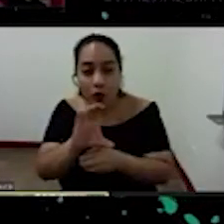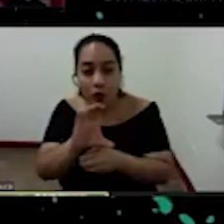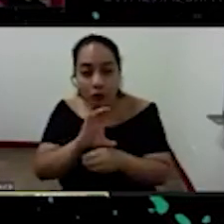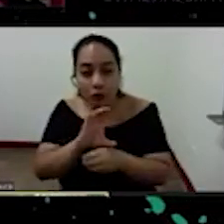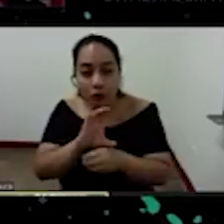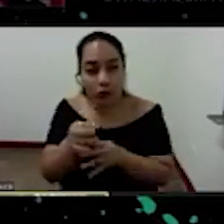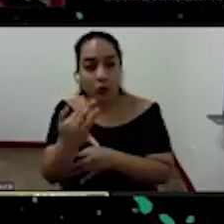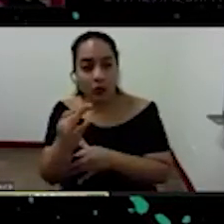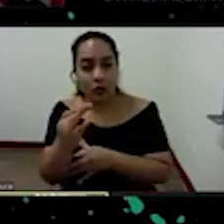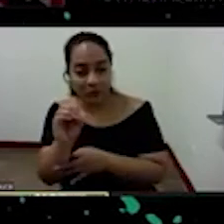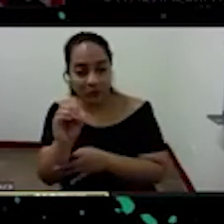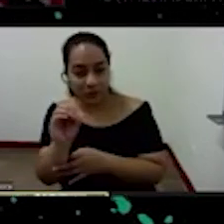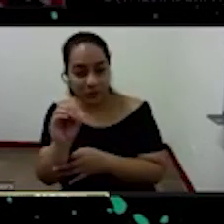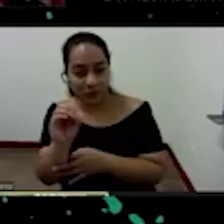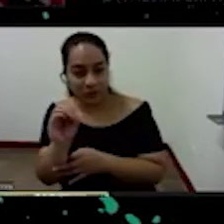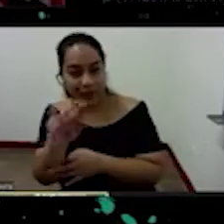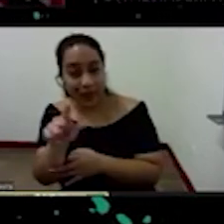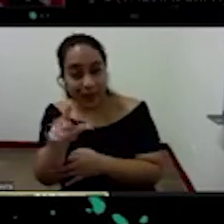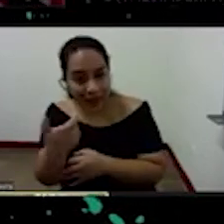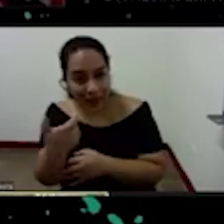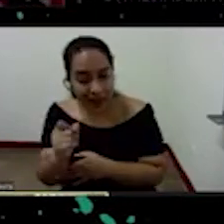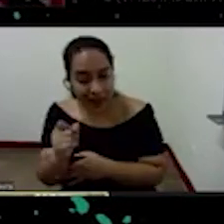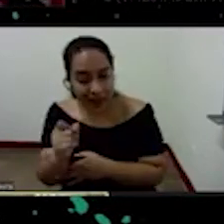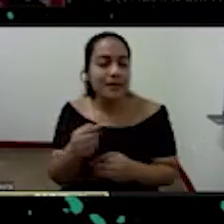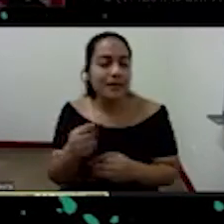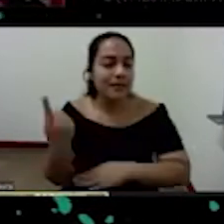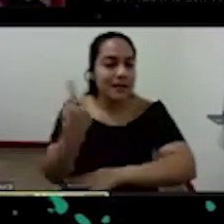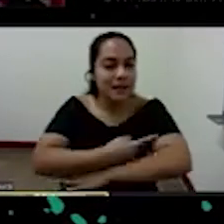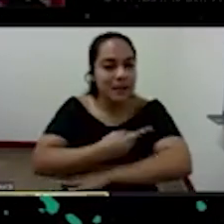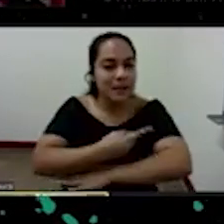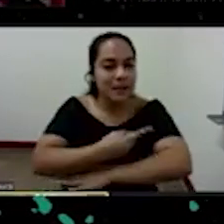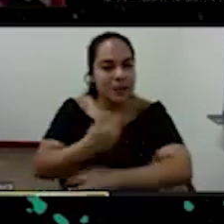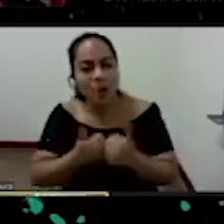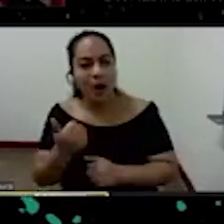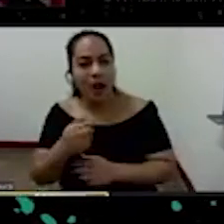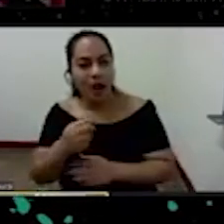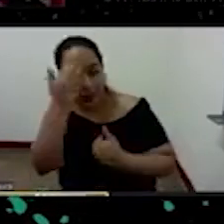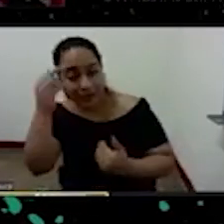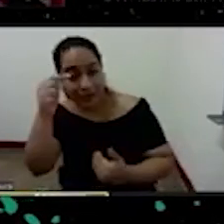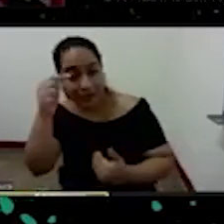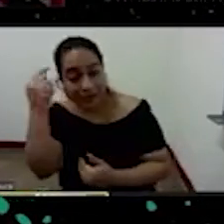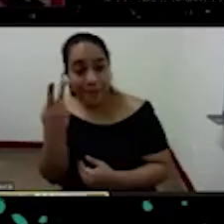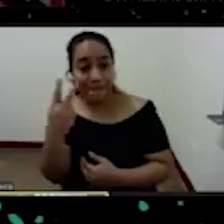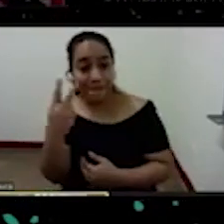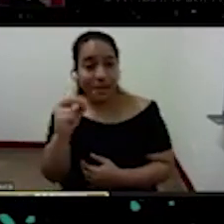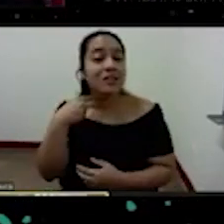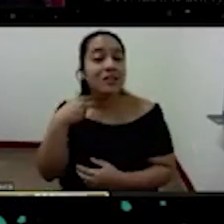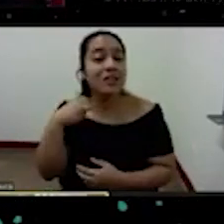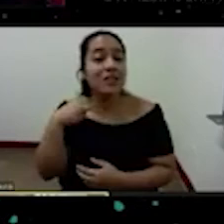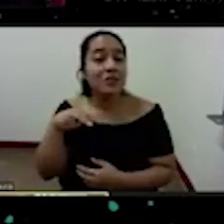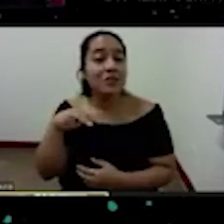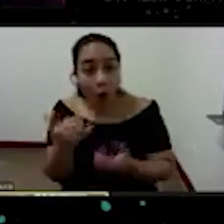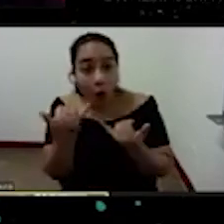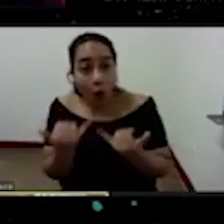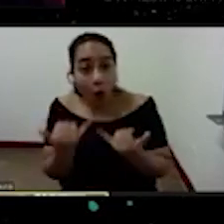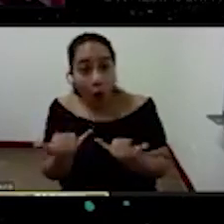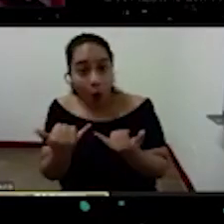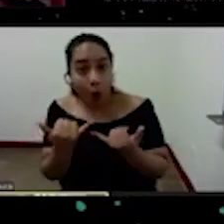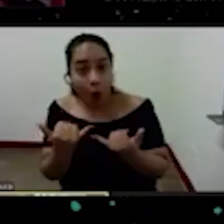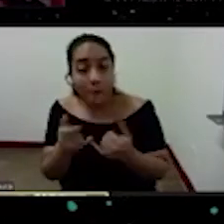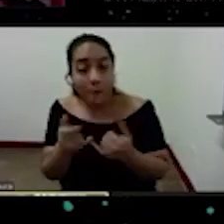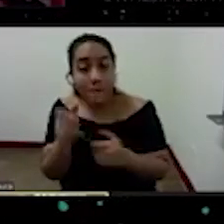Porto Alegre en el día de la conciencia negra 20 de noviembre hoy un hombre negro fue